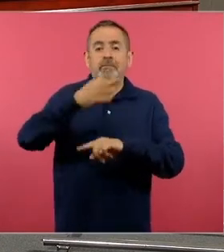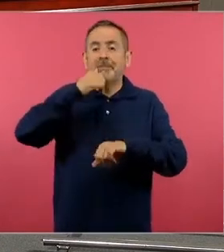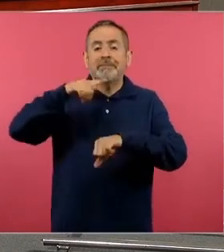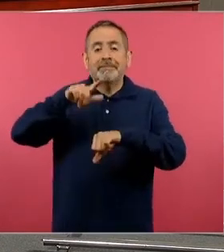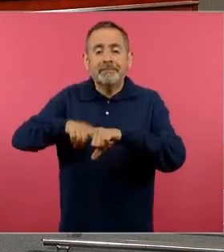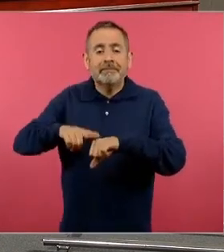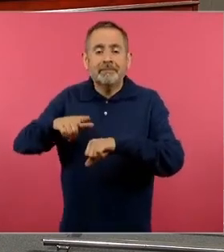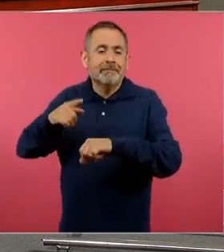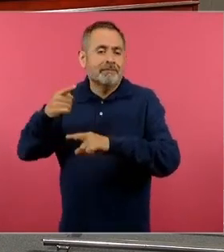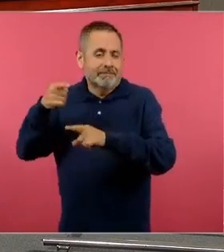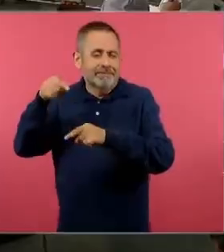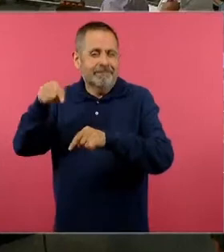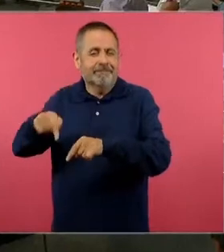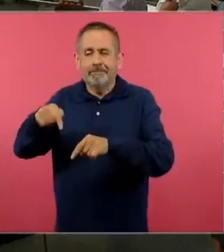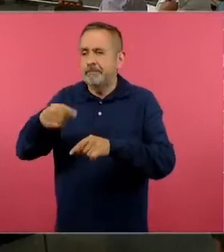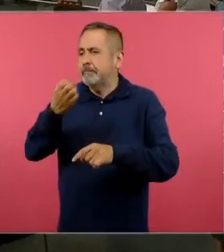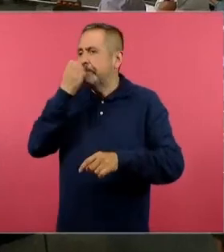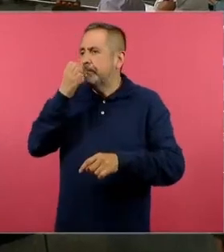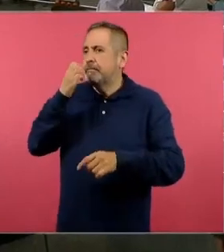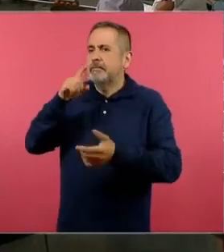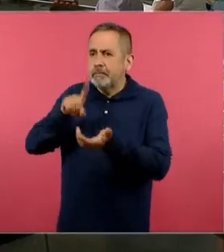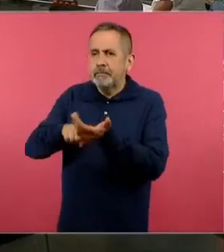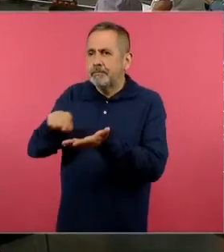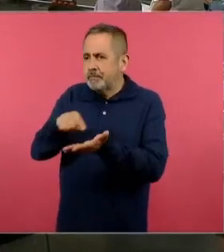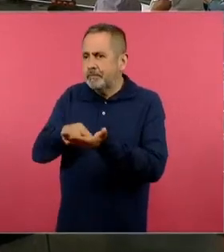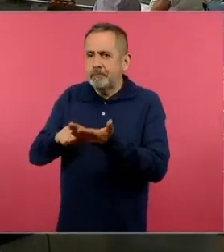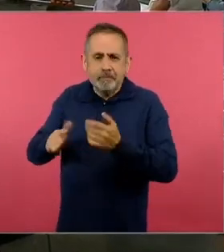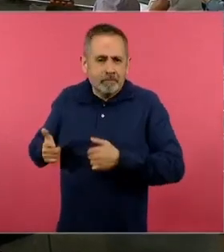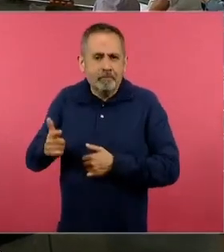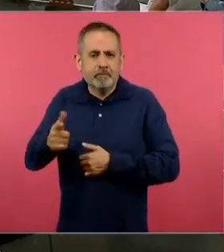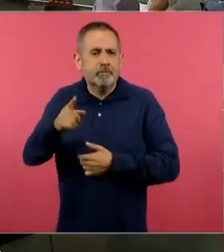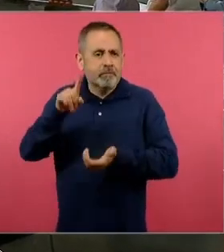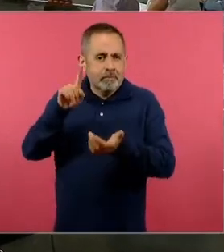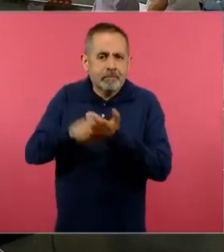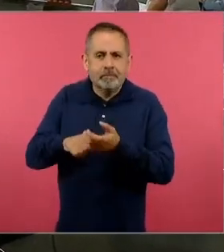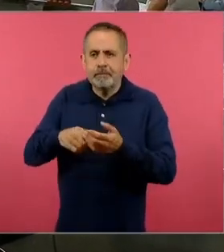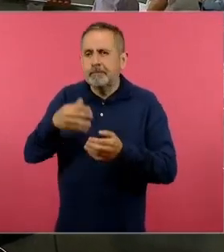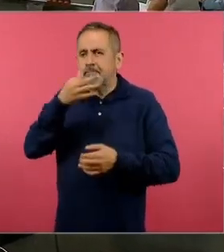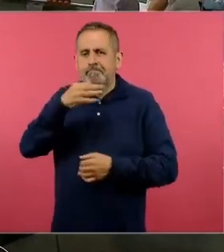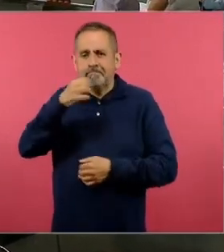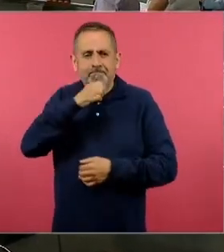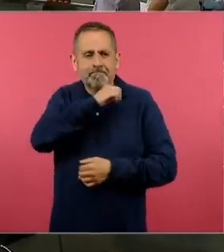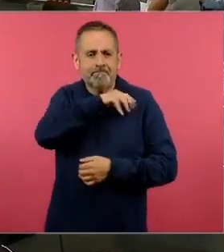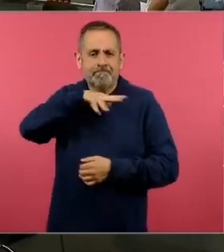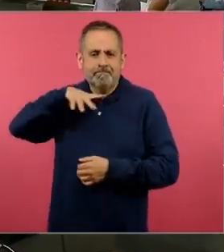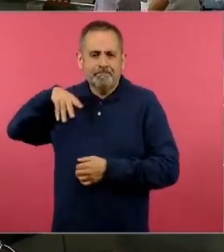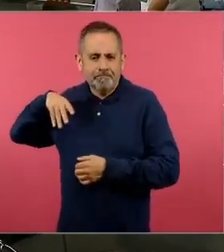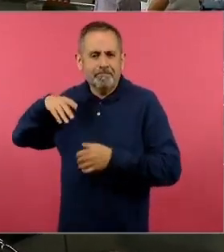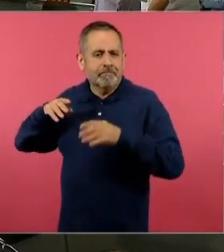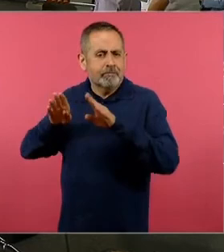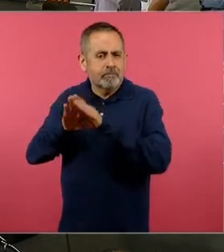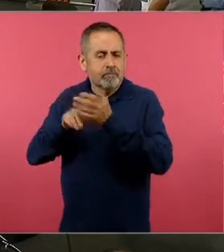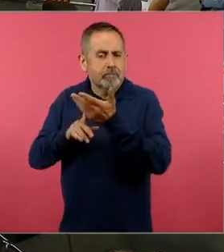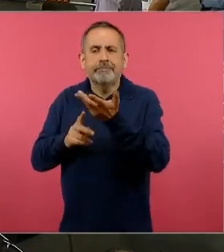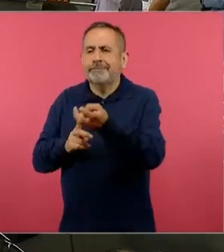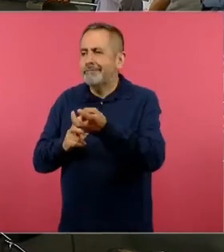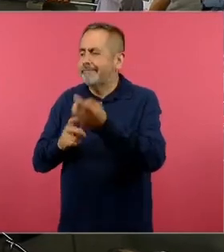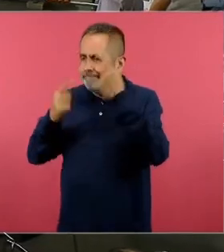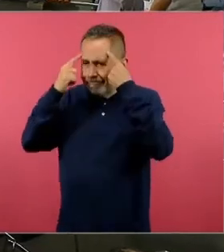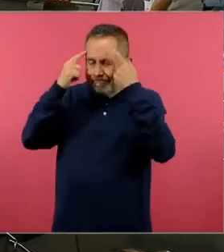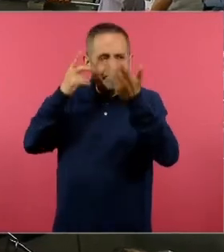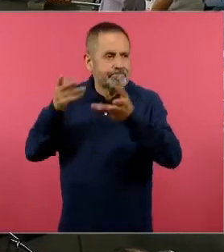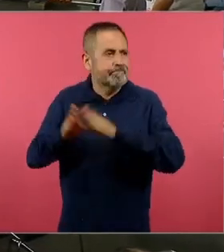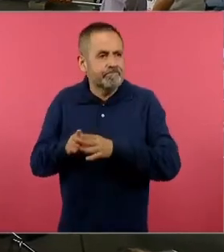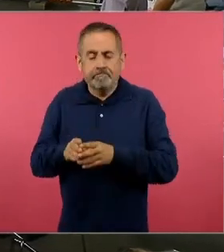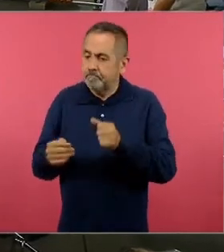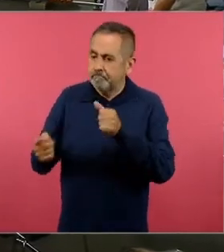teatro porque estamos en una escuela en Guanajuato, en el marco del Cervantino, pues entonces acordamos primero trabajar con